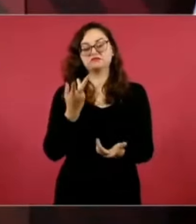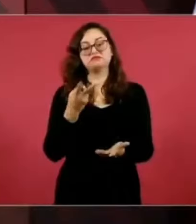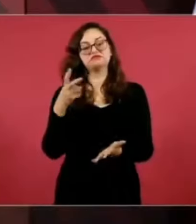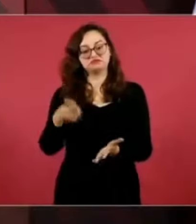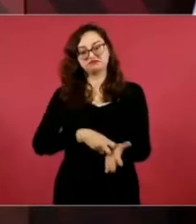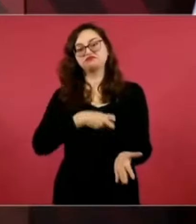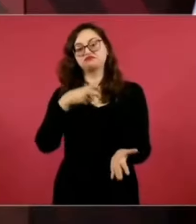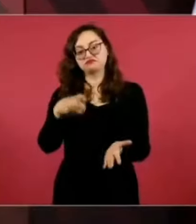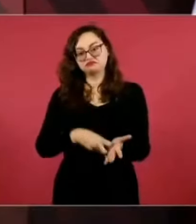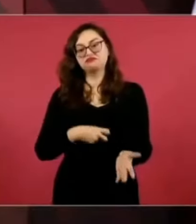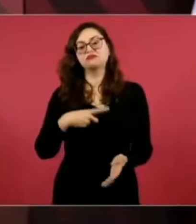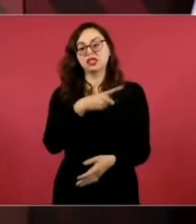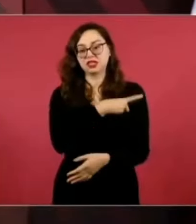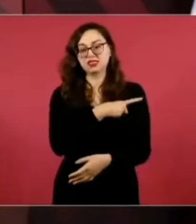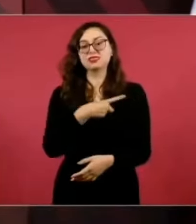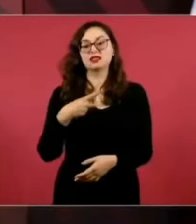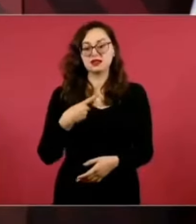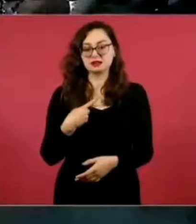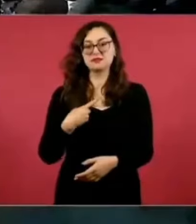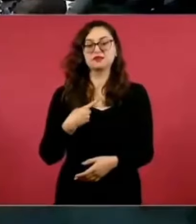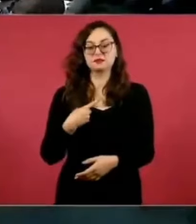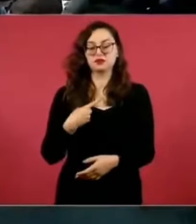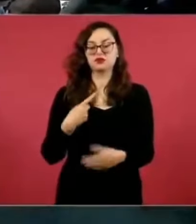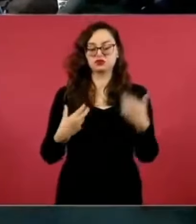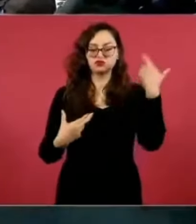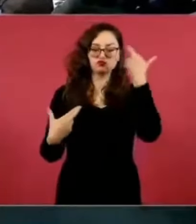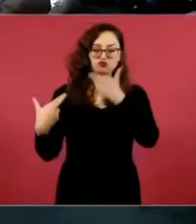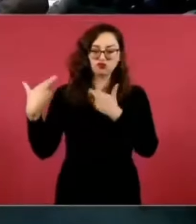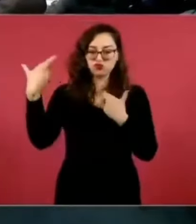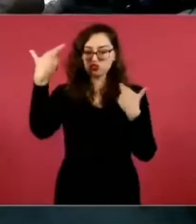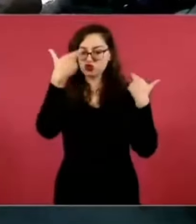revisar.